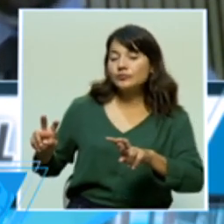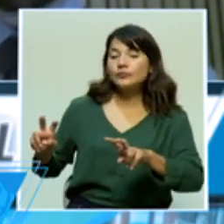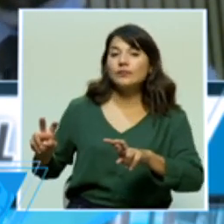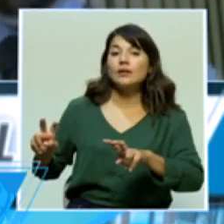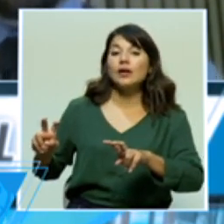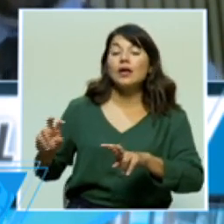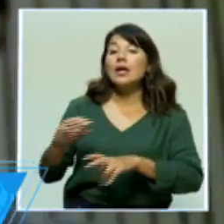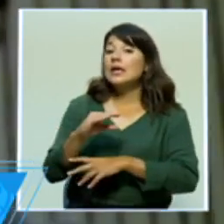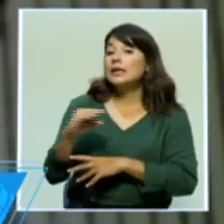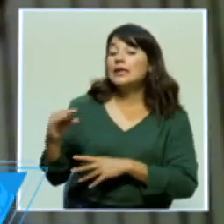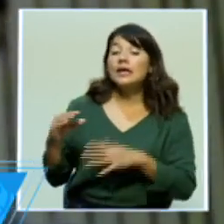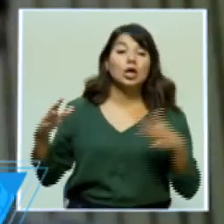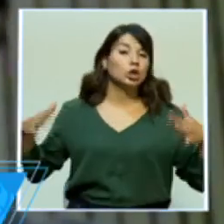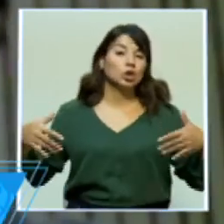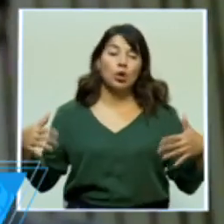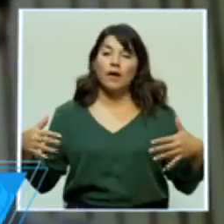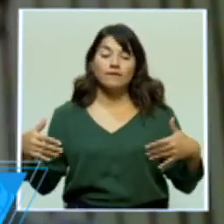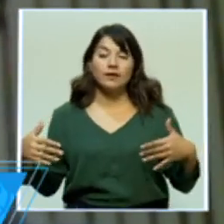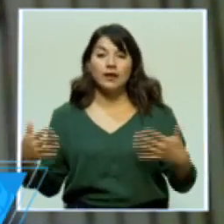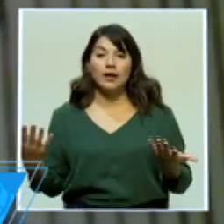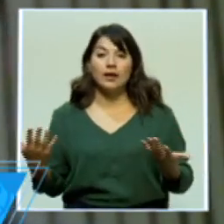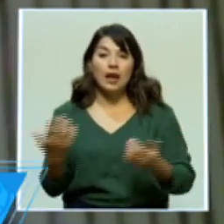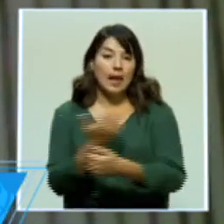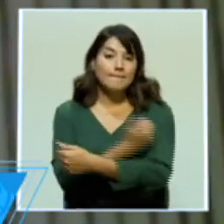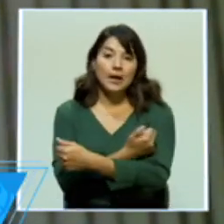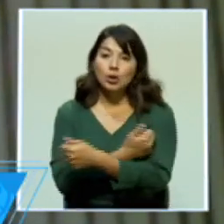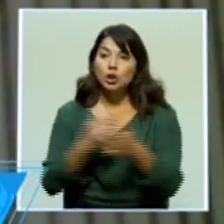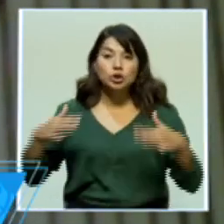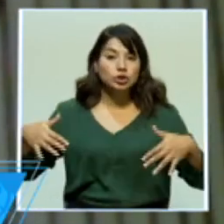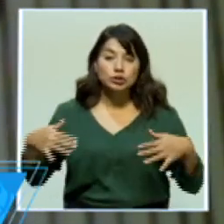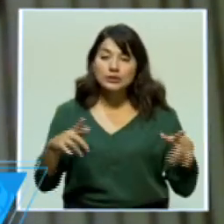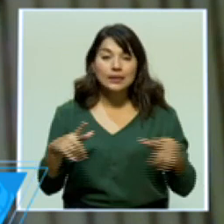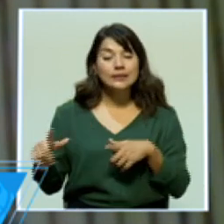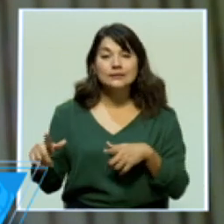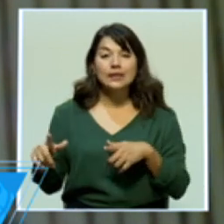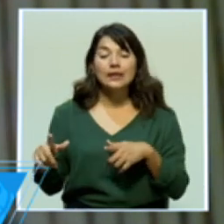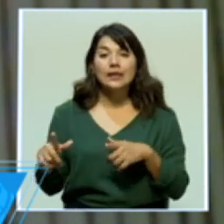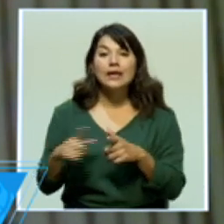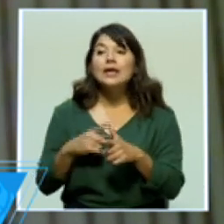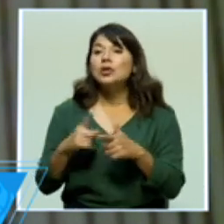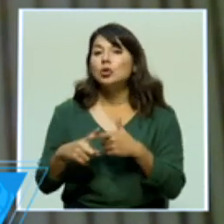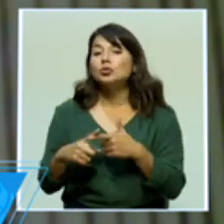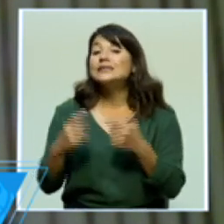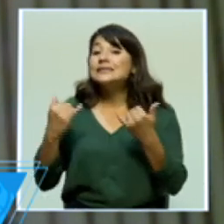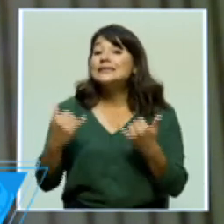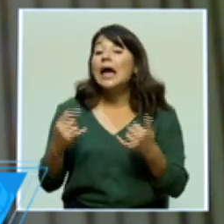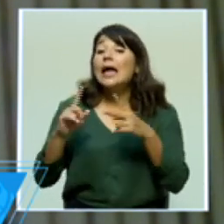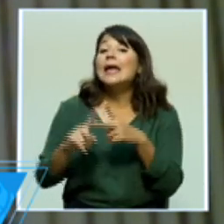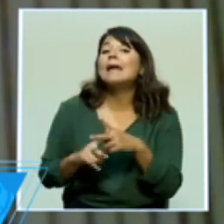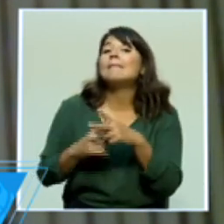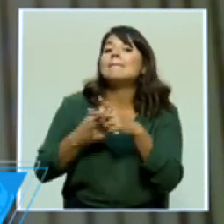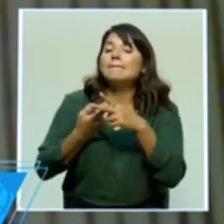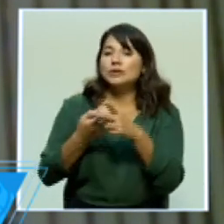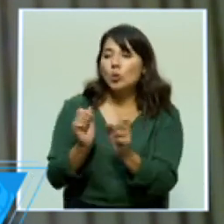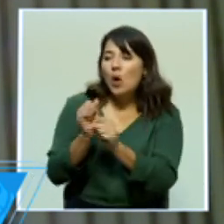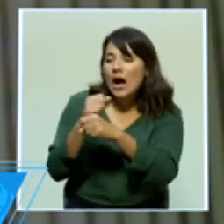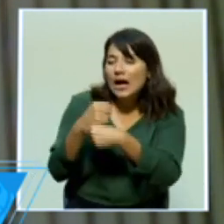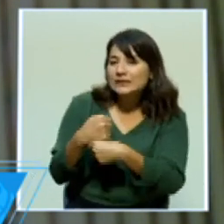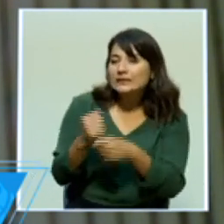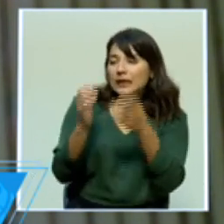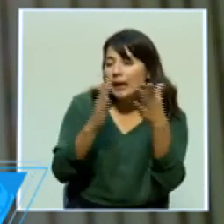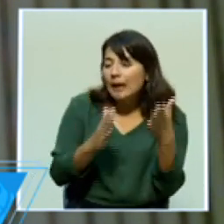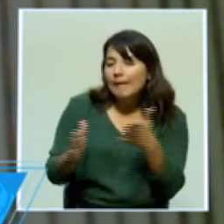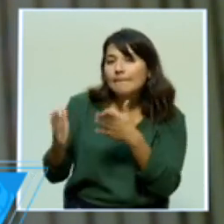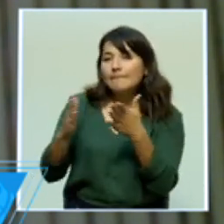como todavía no hay, digamos, las vacunas todavía no están disponibles, ya se están haciendo los preparativos y se tienen puntos